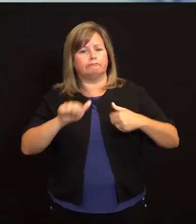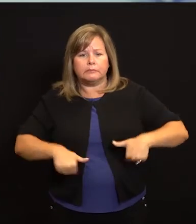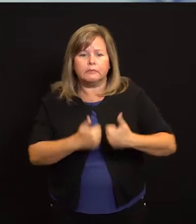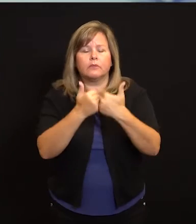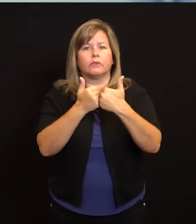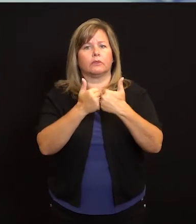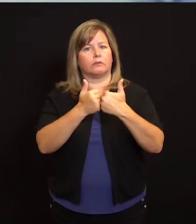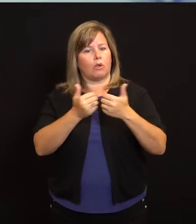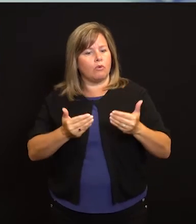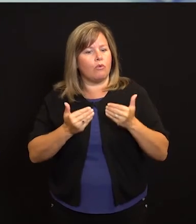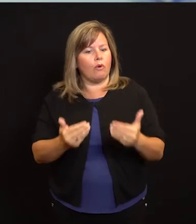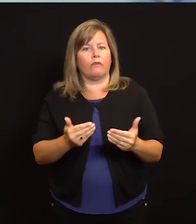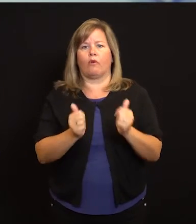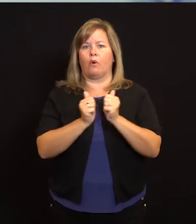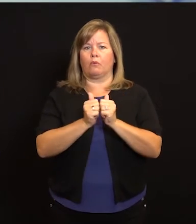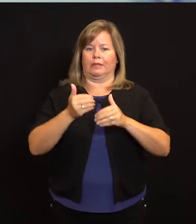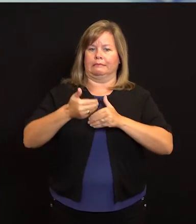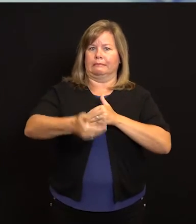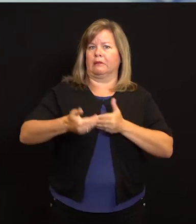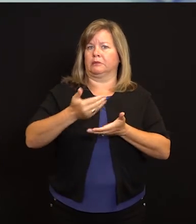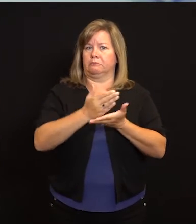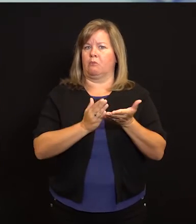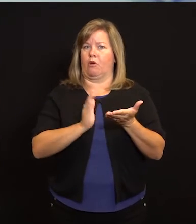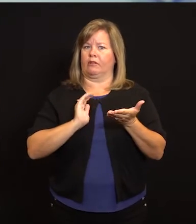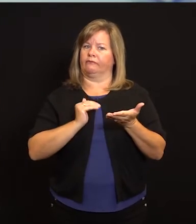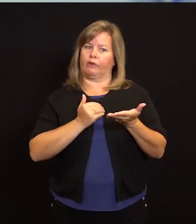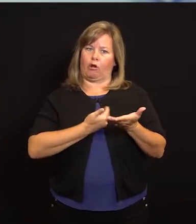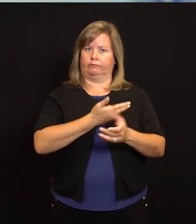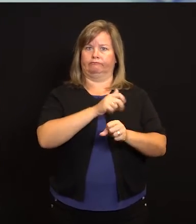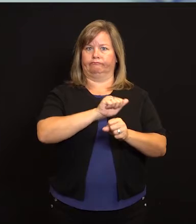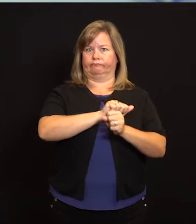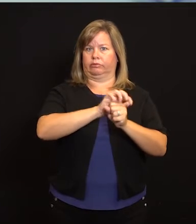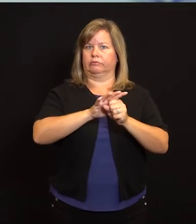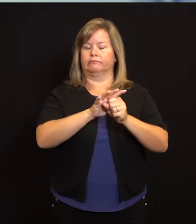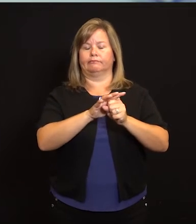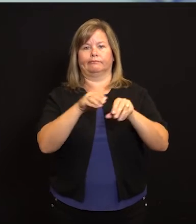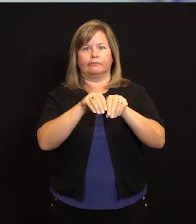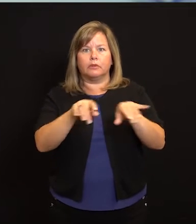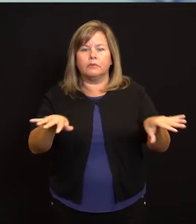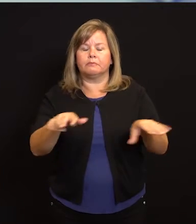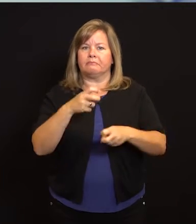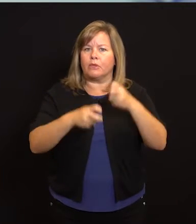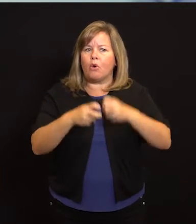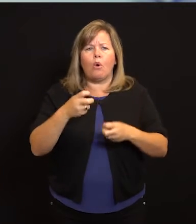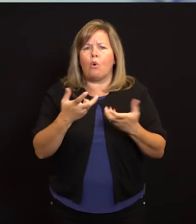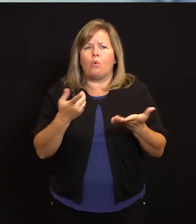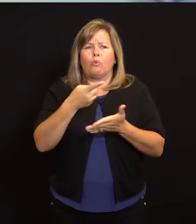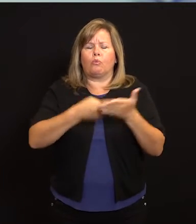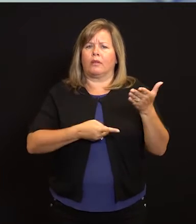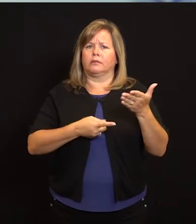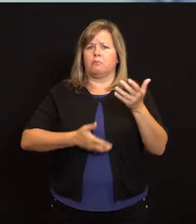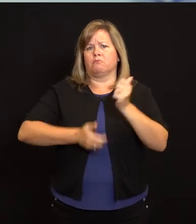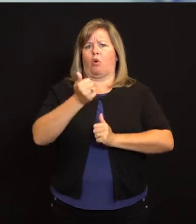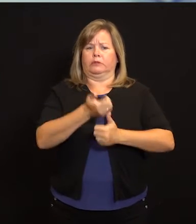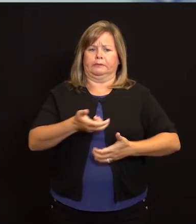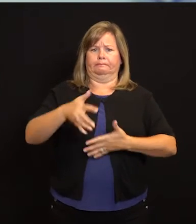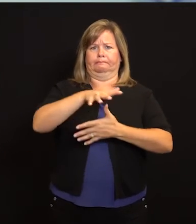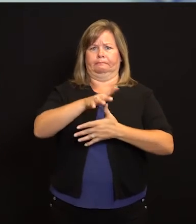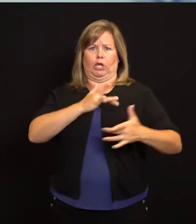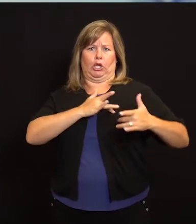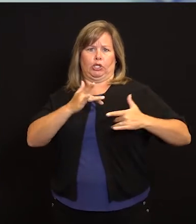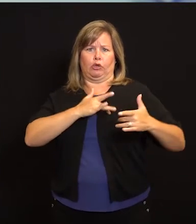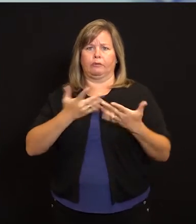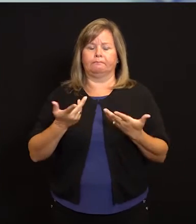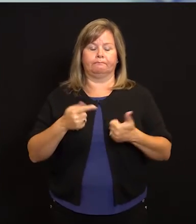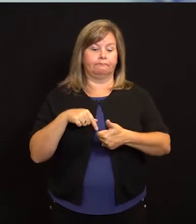en esta siguiente fase de esta pandemia COVID-19. Y hay dos casos que estoy viendo en este momento que son preocupantes para nosotros